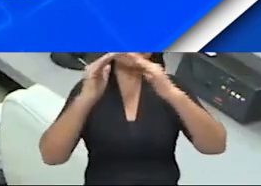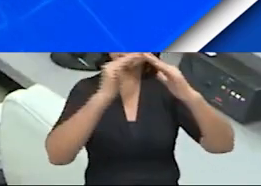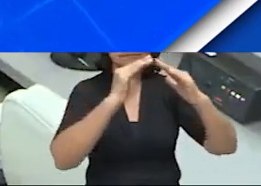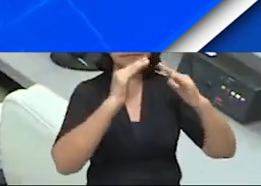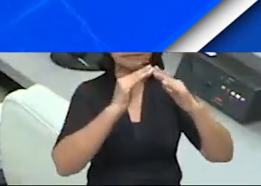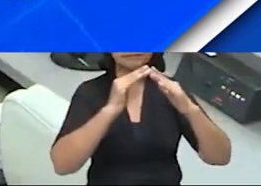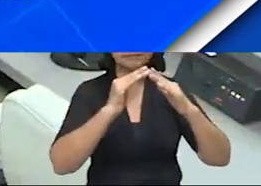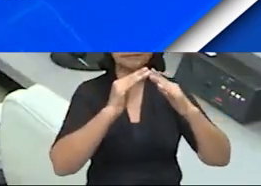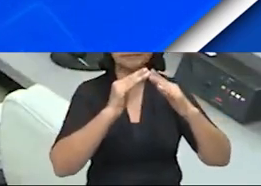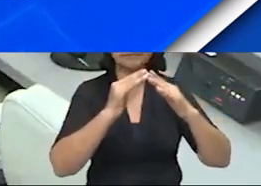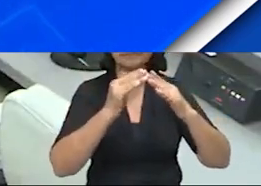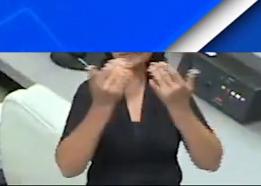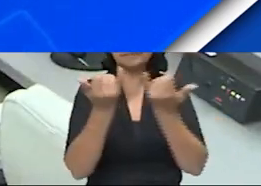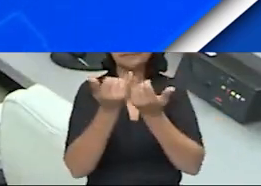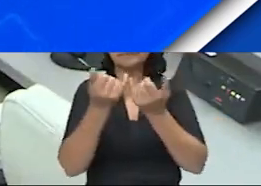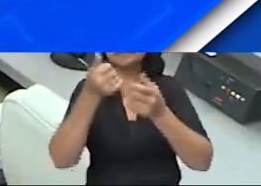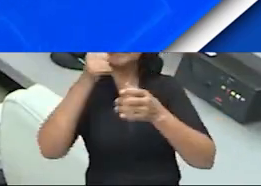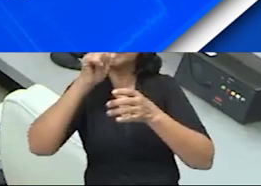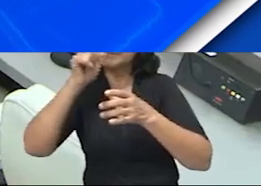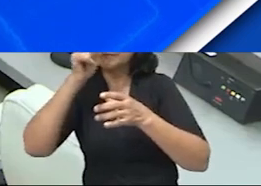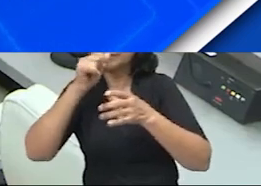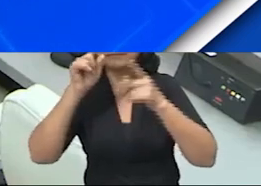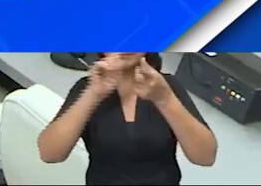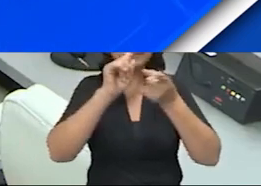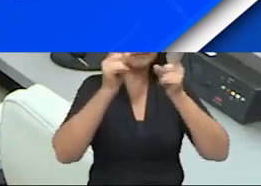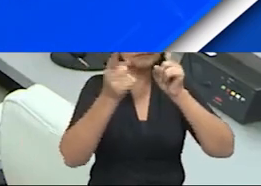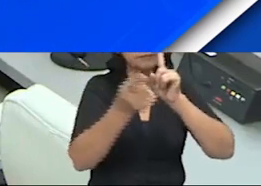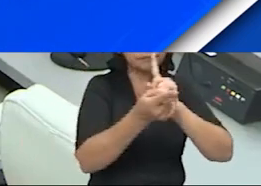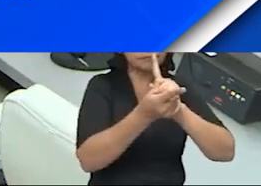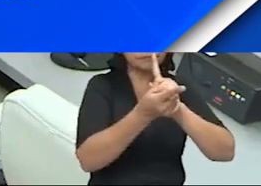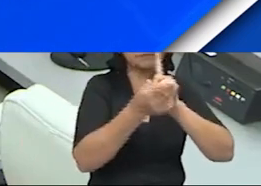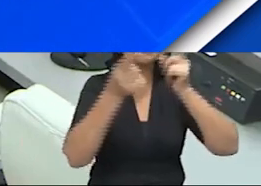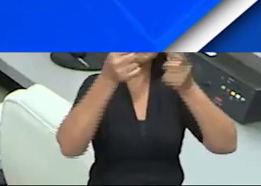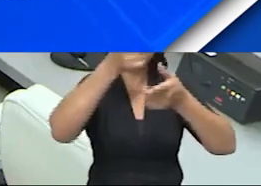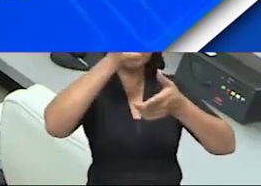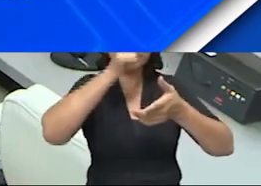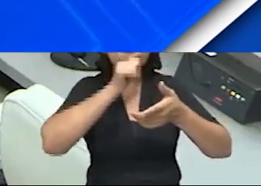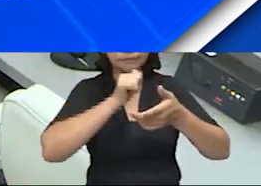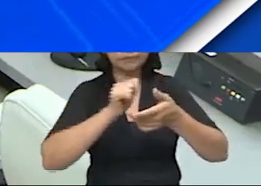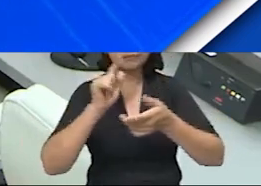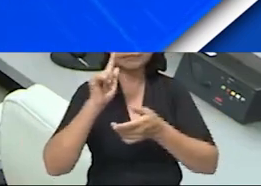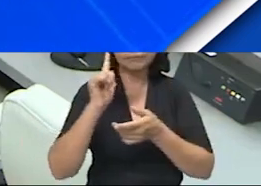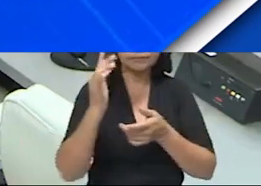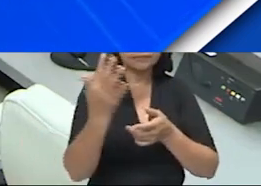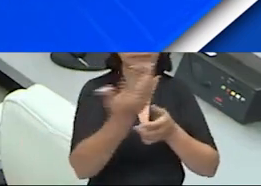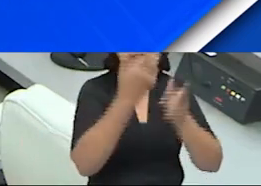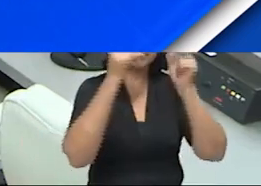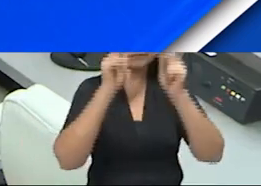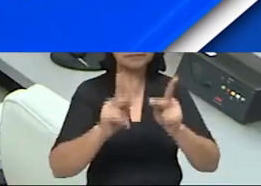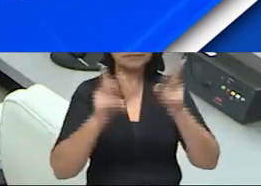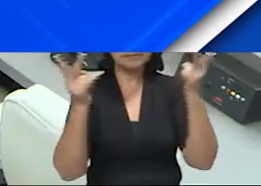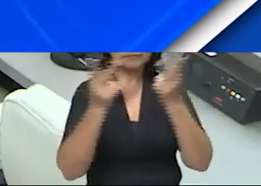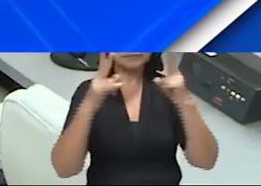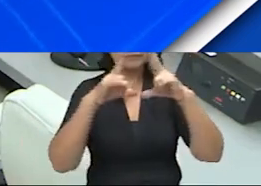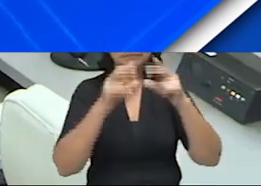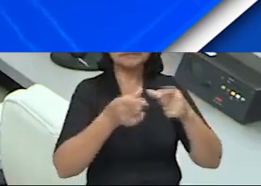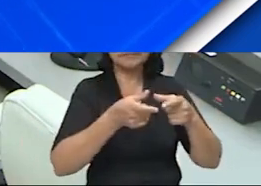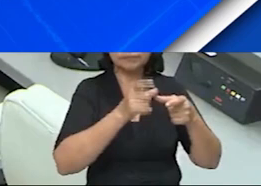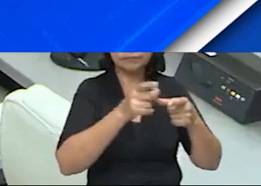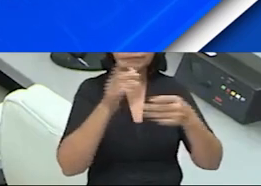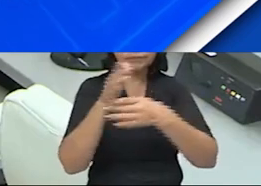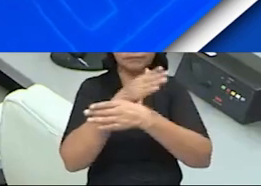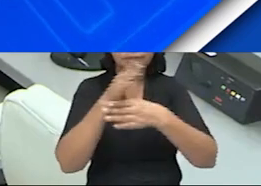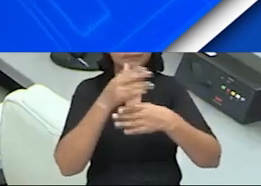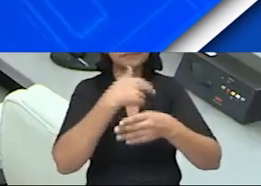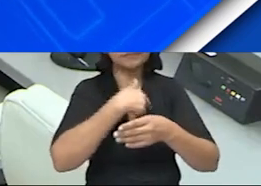analizar y valorar los acuerdos alcanzados recientemente por Nicaragua y la República Islámica de Irán que implica